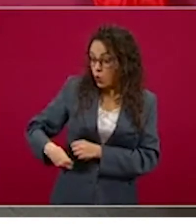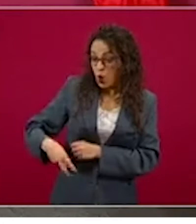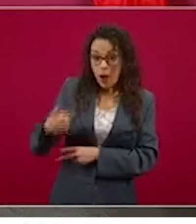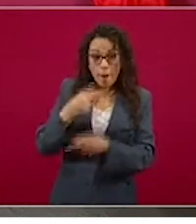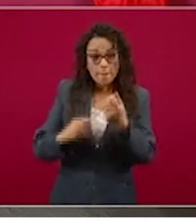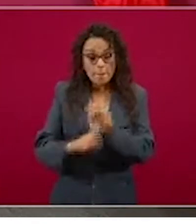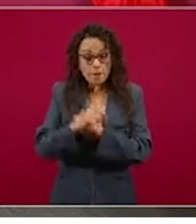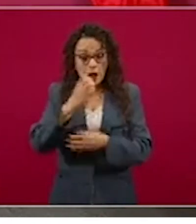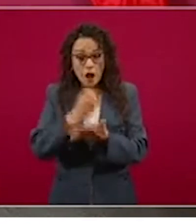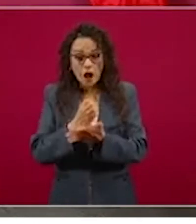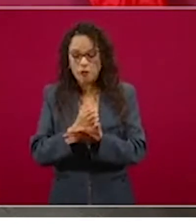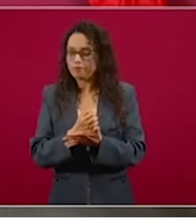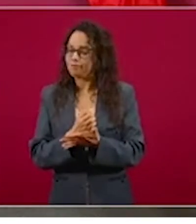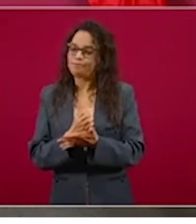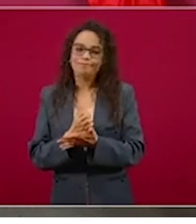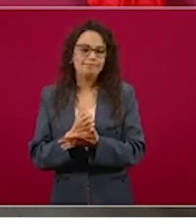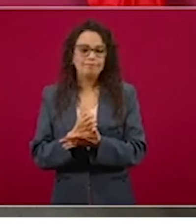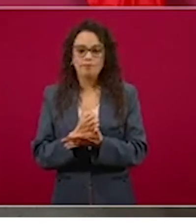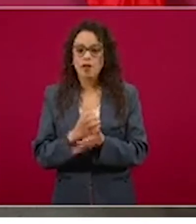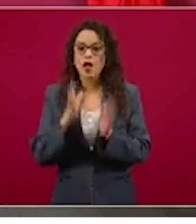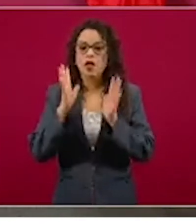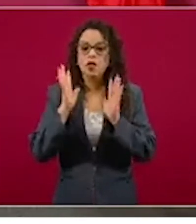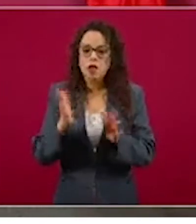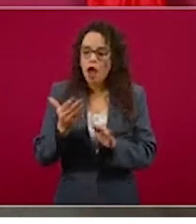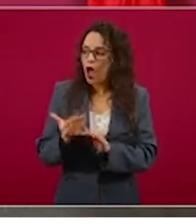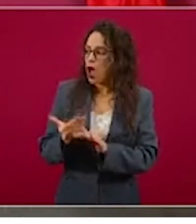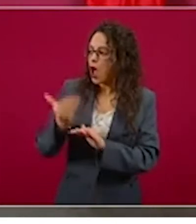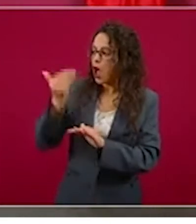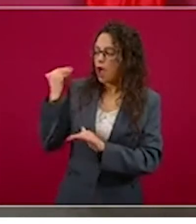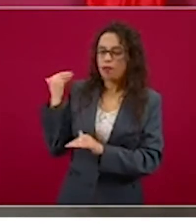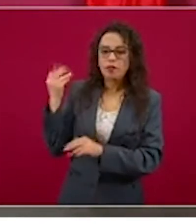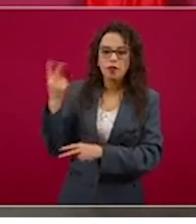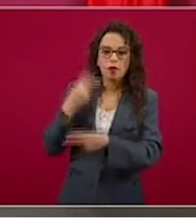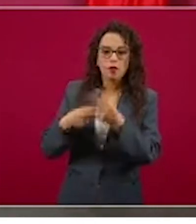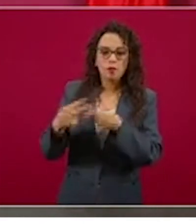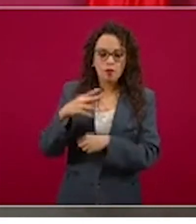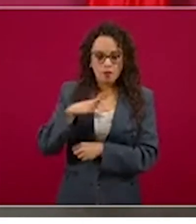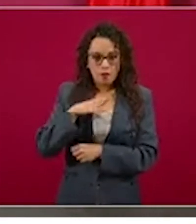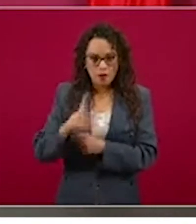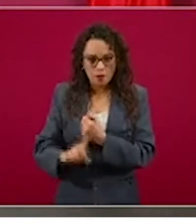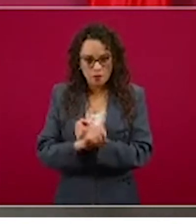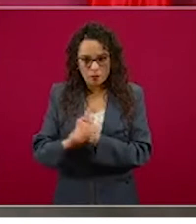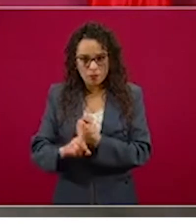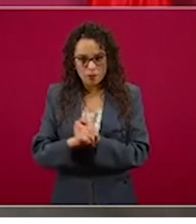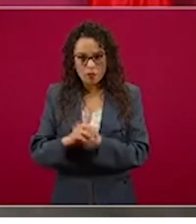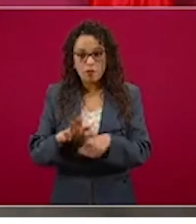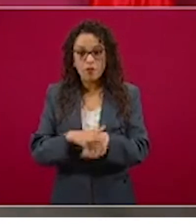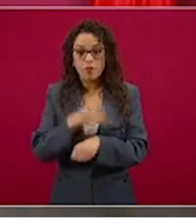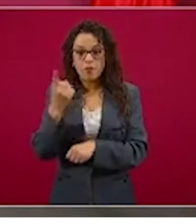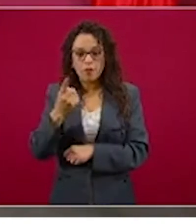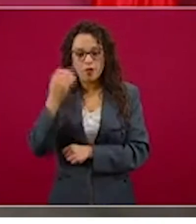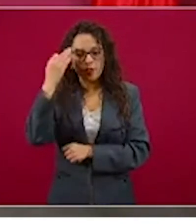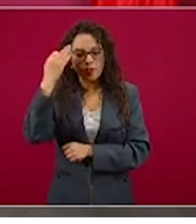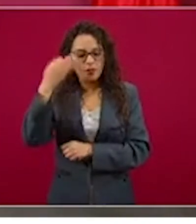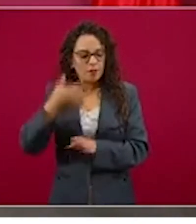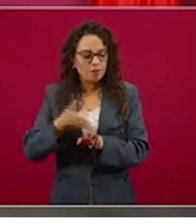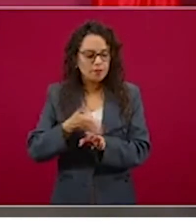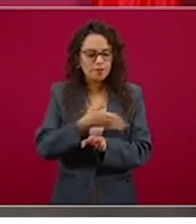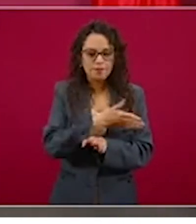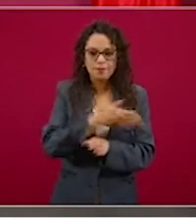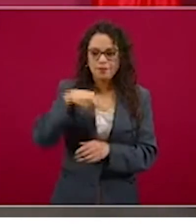se padecía de una crisis en el modelo neoliberal mundial.